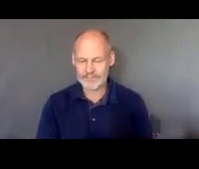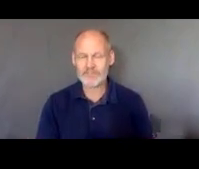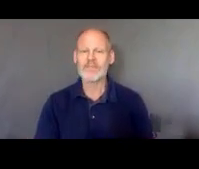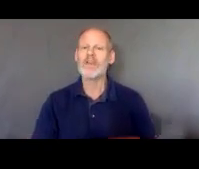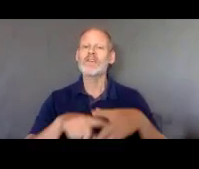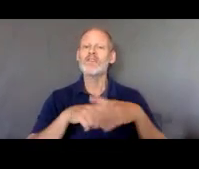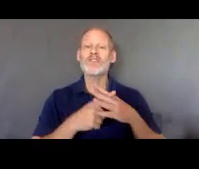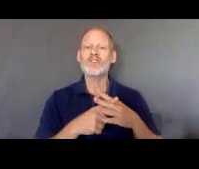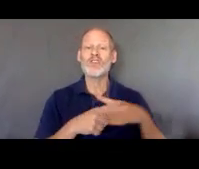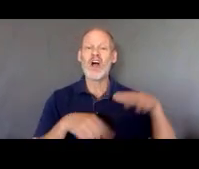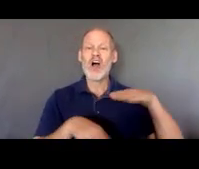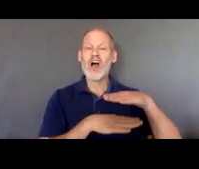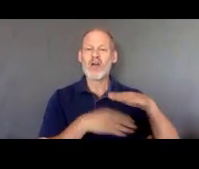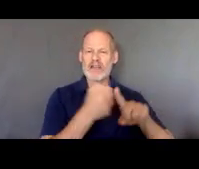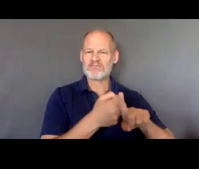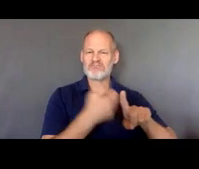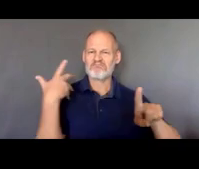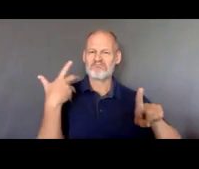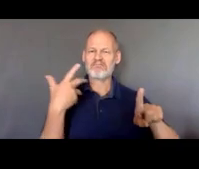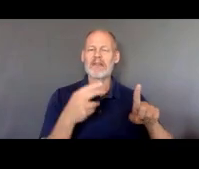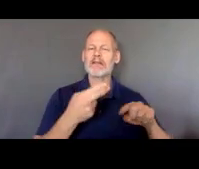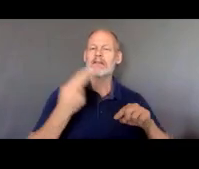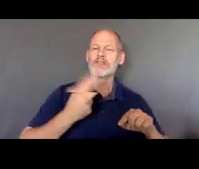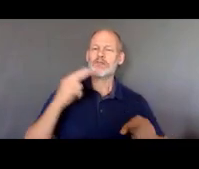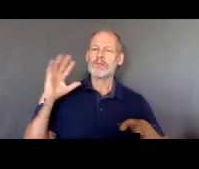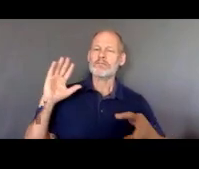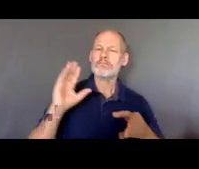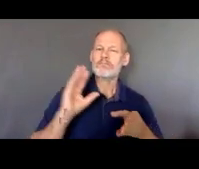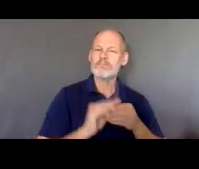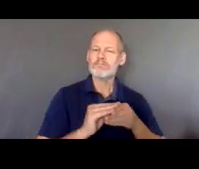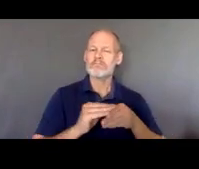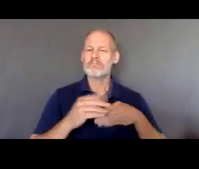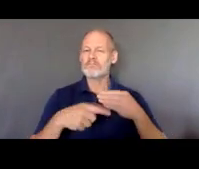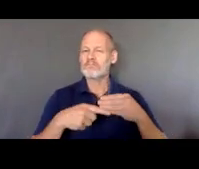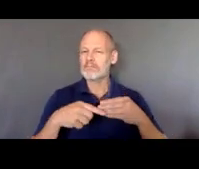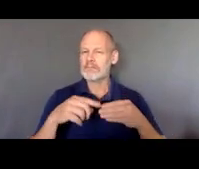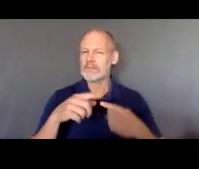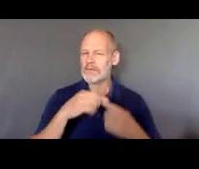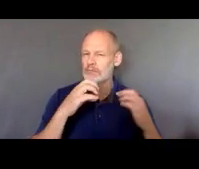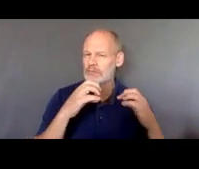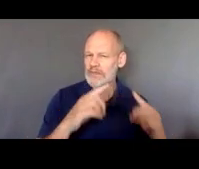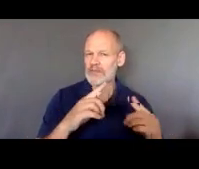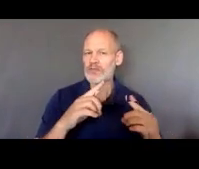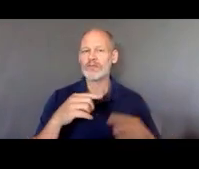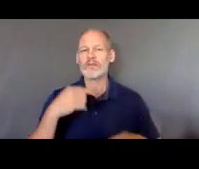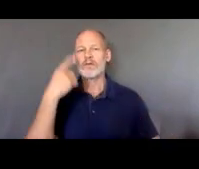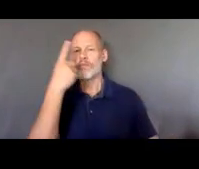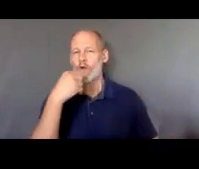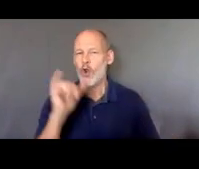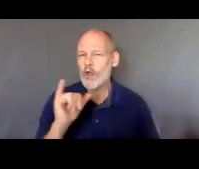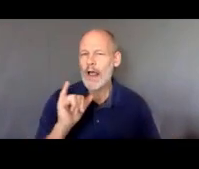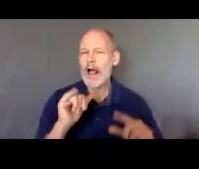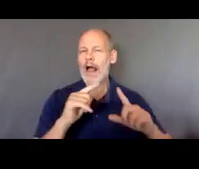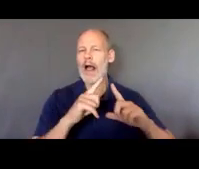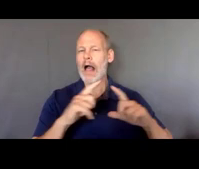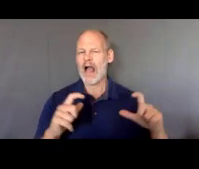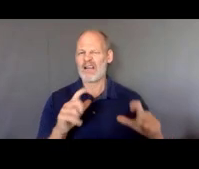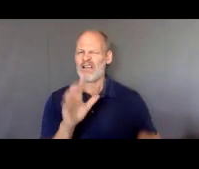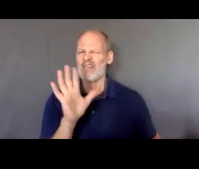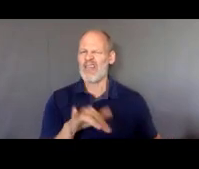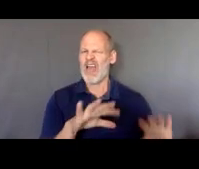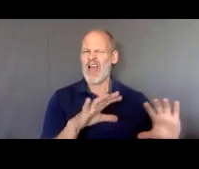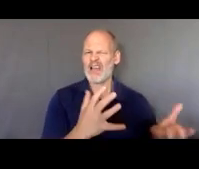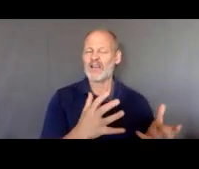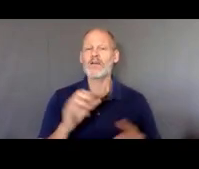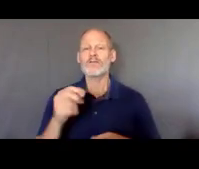mucho contenido histórico la de educación especial y cómo se ve entonces nada más les voy a dar un vistazo general de Team Child y el